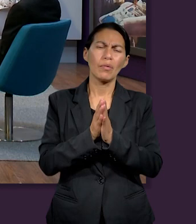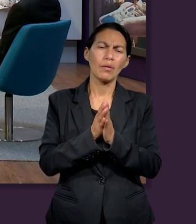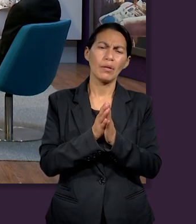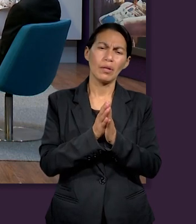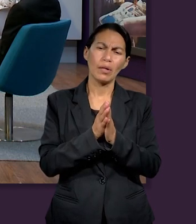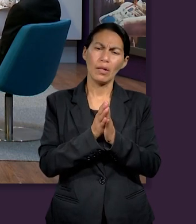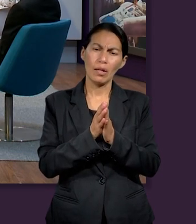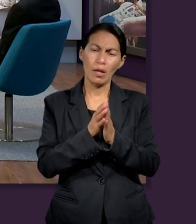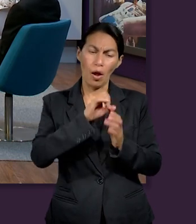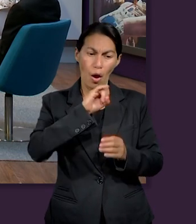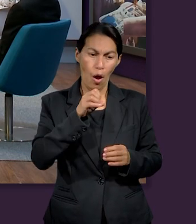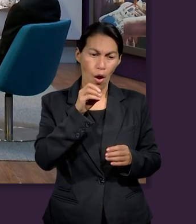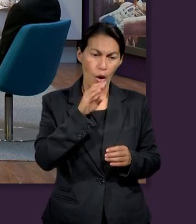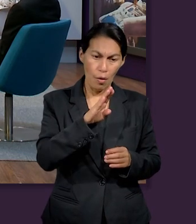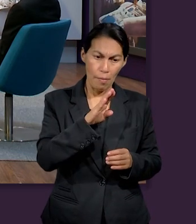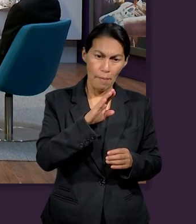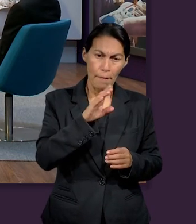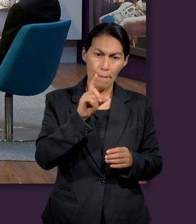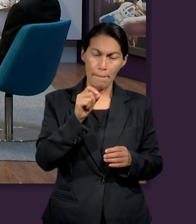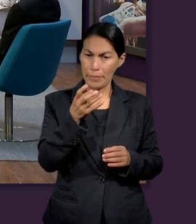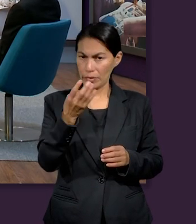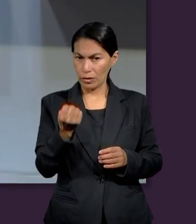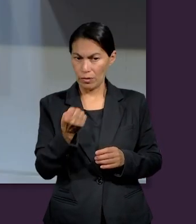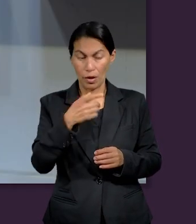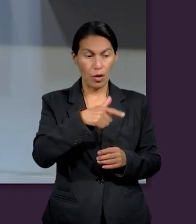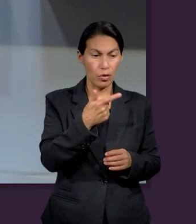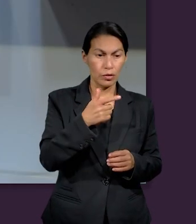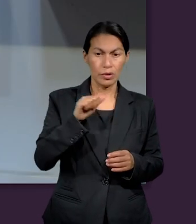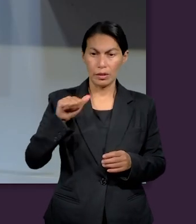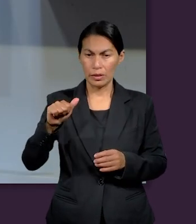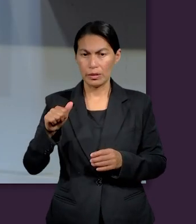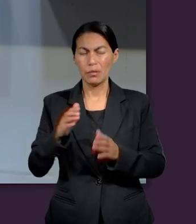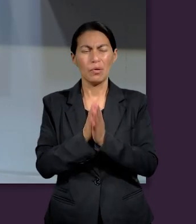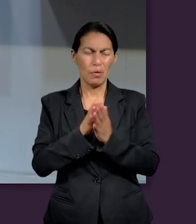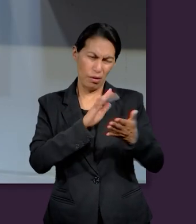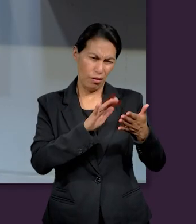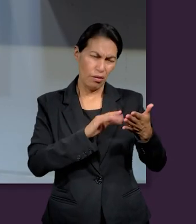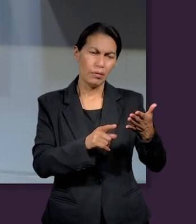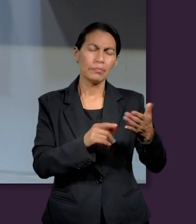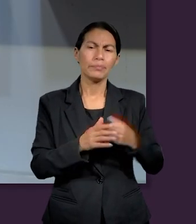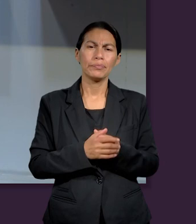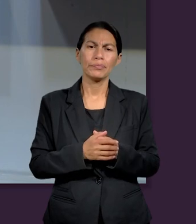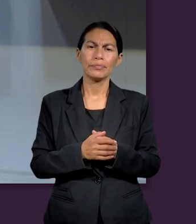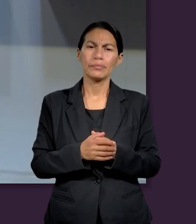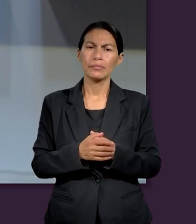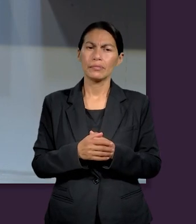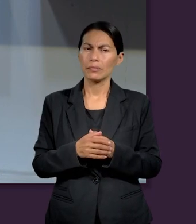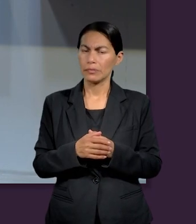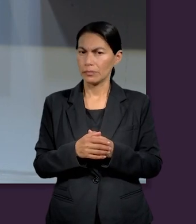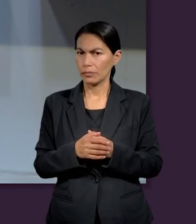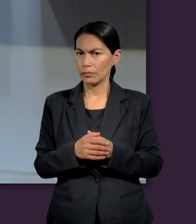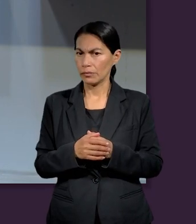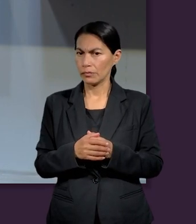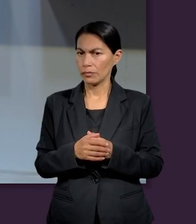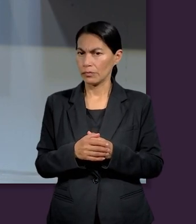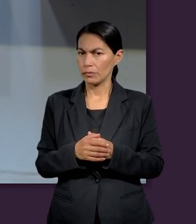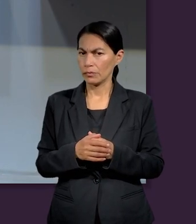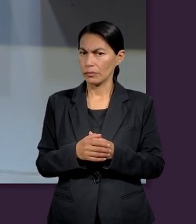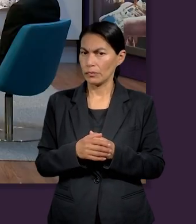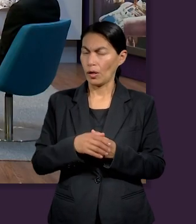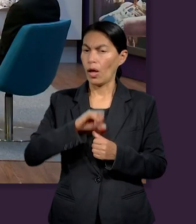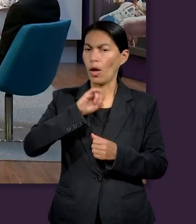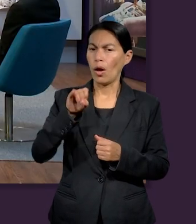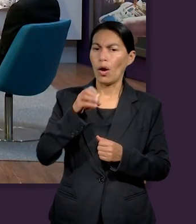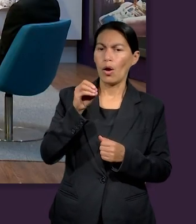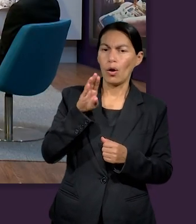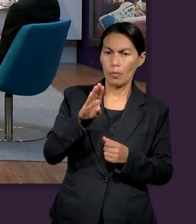que me lea los textos ahí en Job 29 12 al 16 que yo no lo había visto de ese punto de vista pero analicen esto